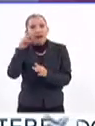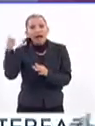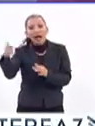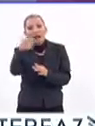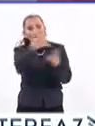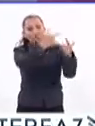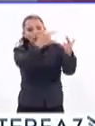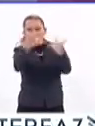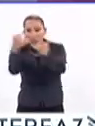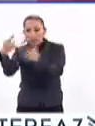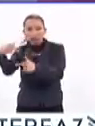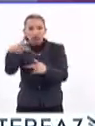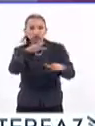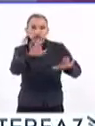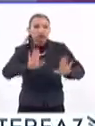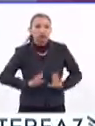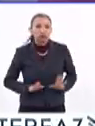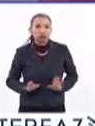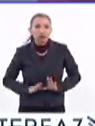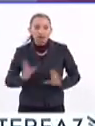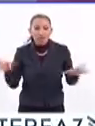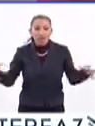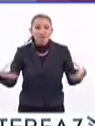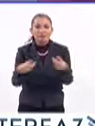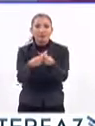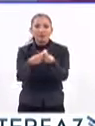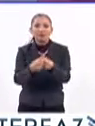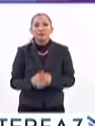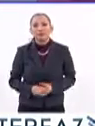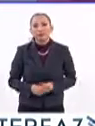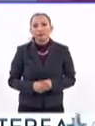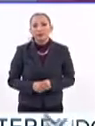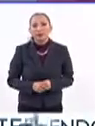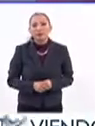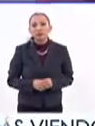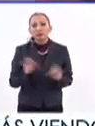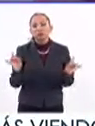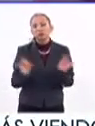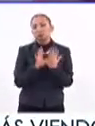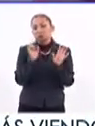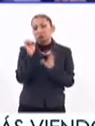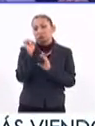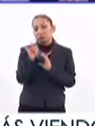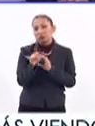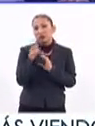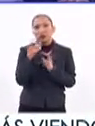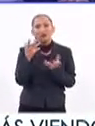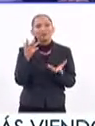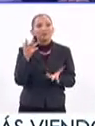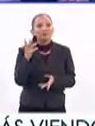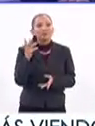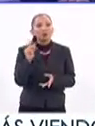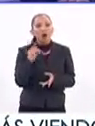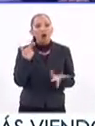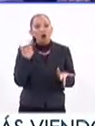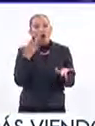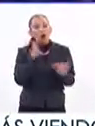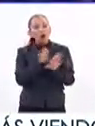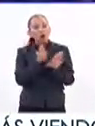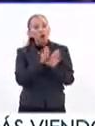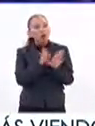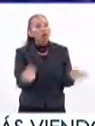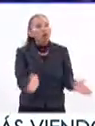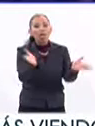cada historia es una historia y agruparlas. Y de repente sí, no sólo lanzar,